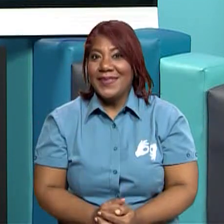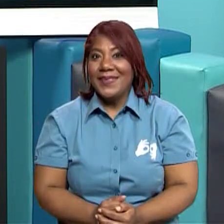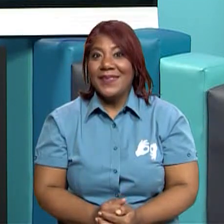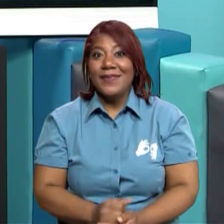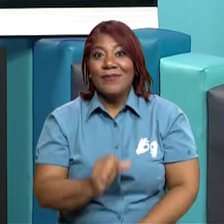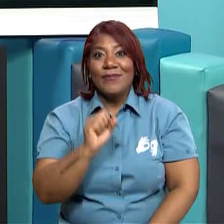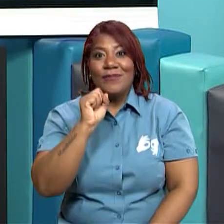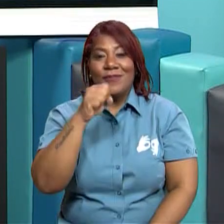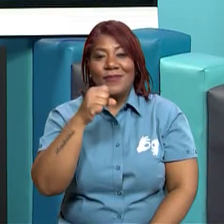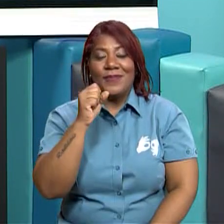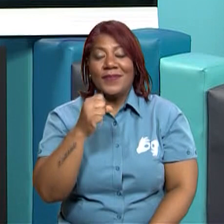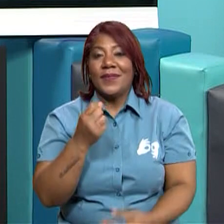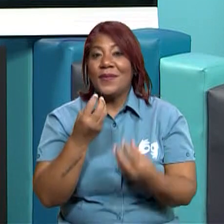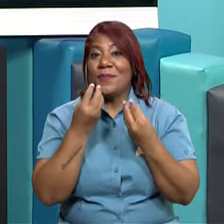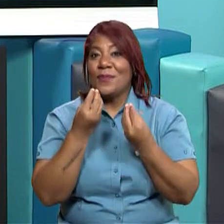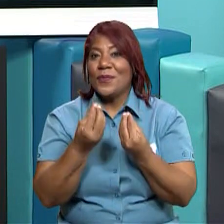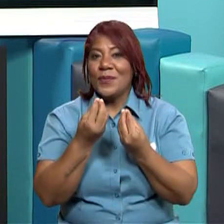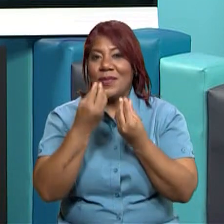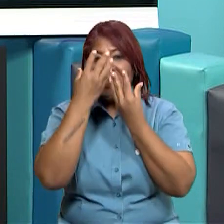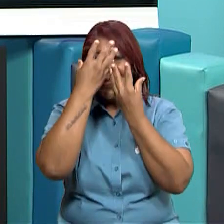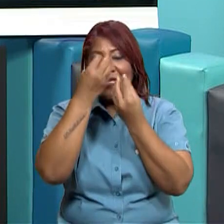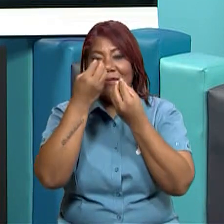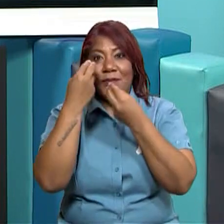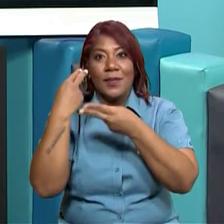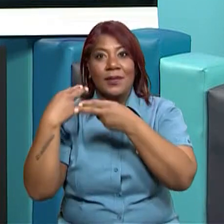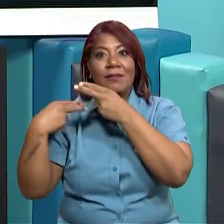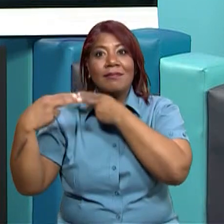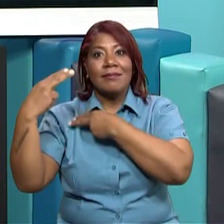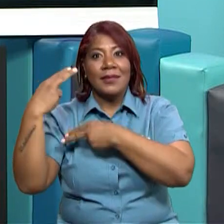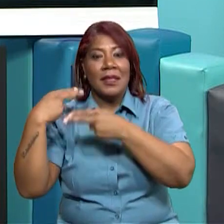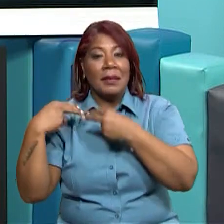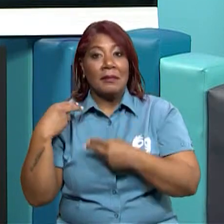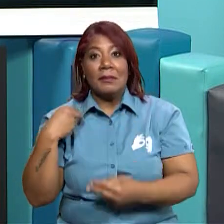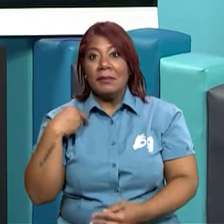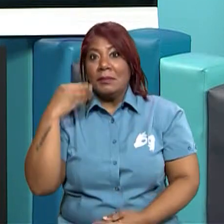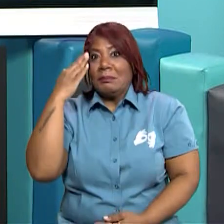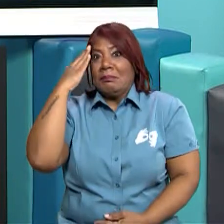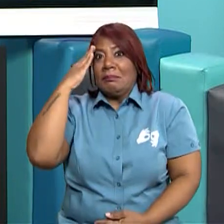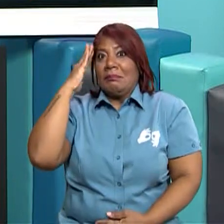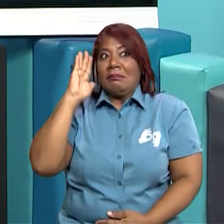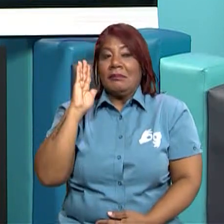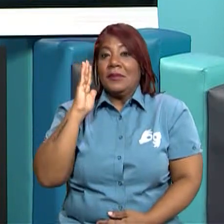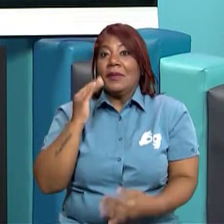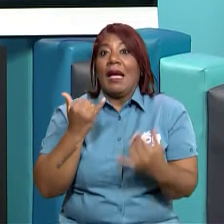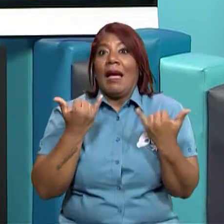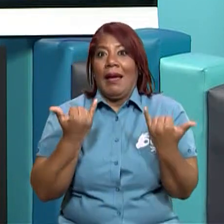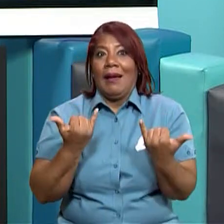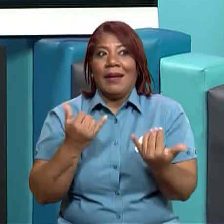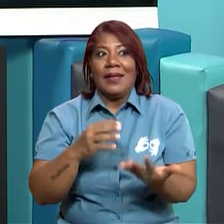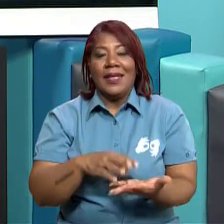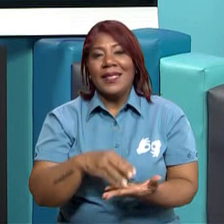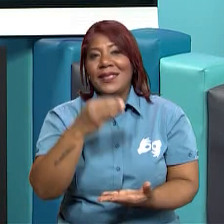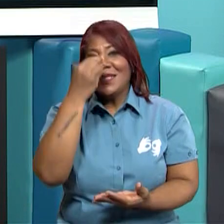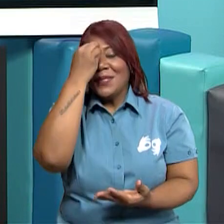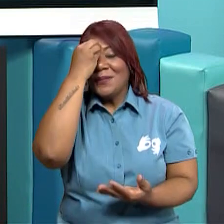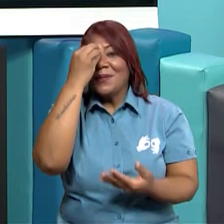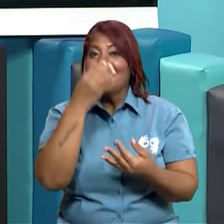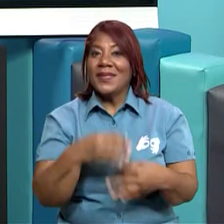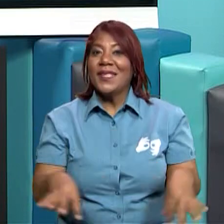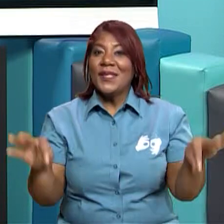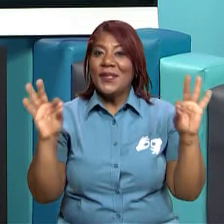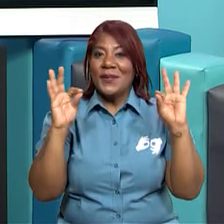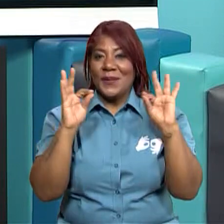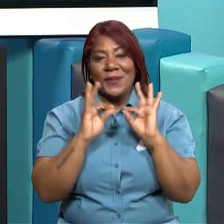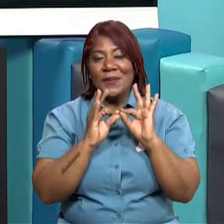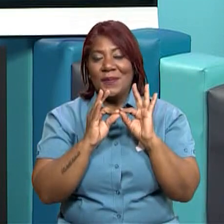¿cierto? Porque hay muchos datos históricos que quizás no sabíamos y que estamos conociendo. Eso es lo importante, la